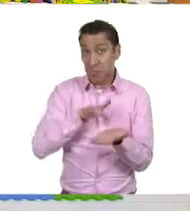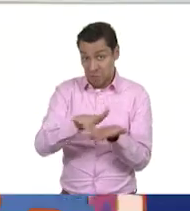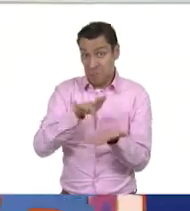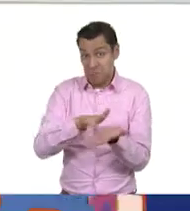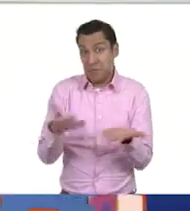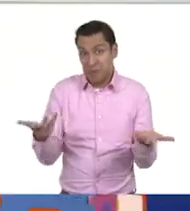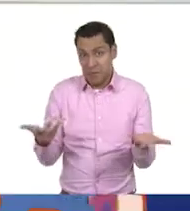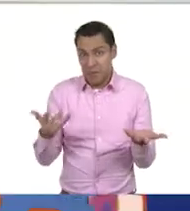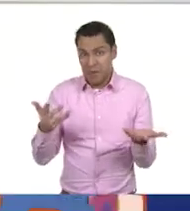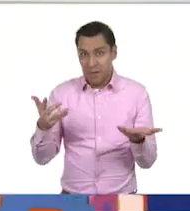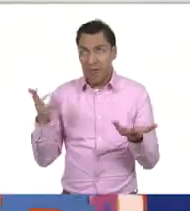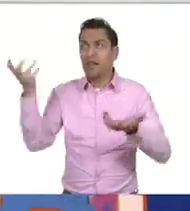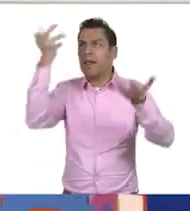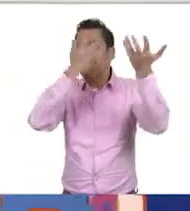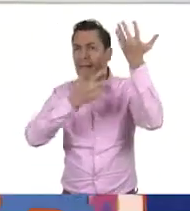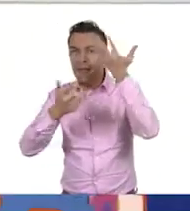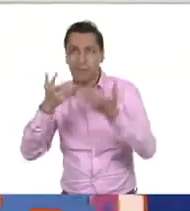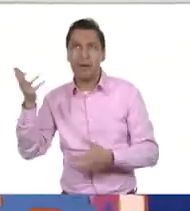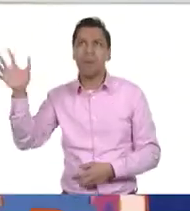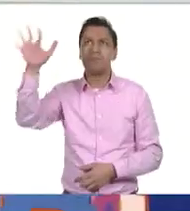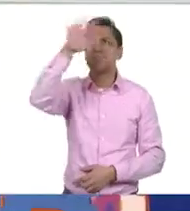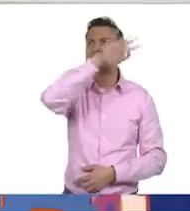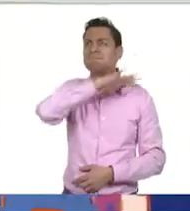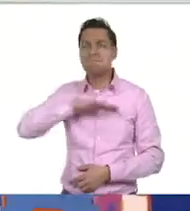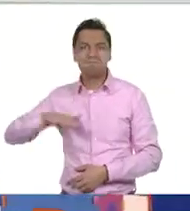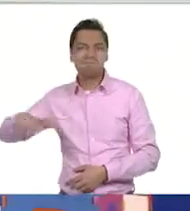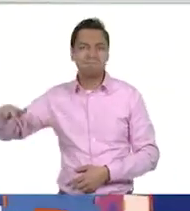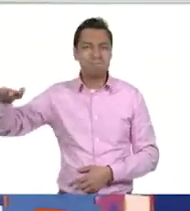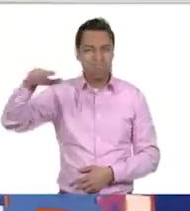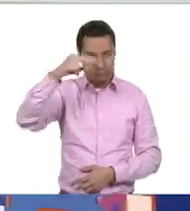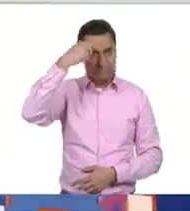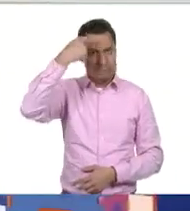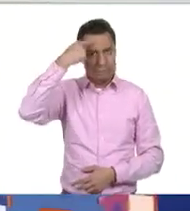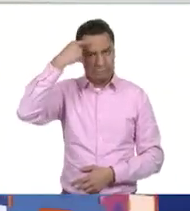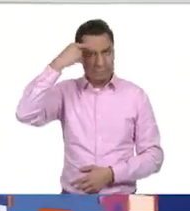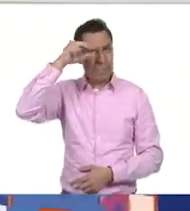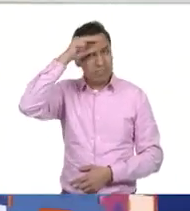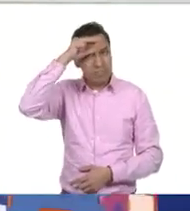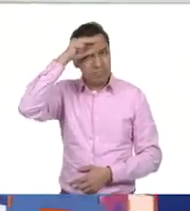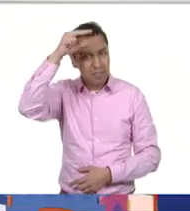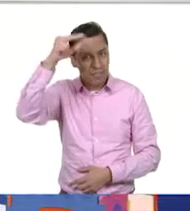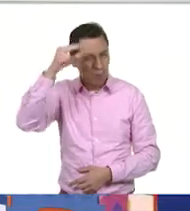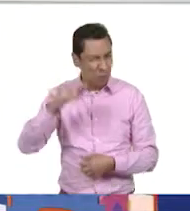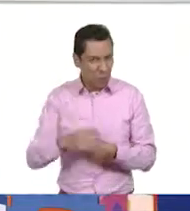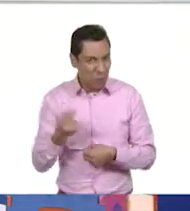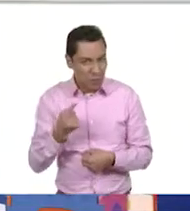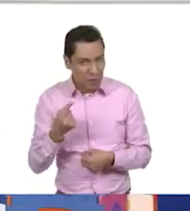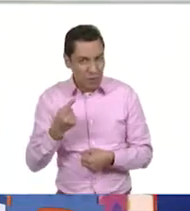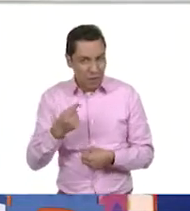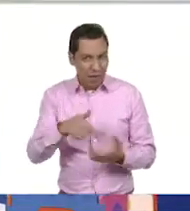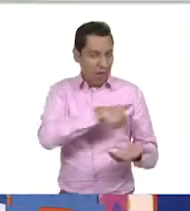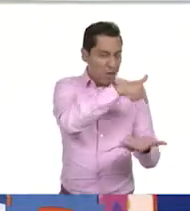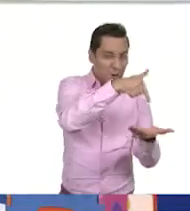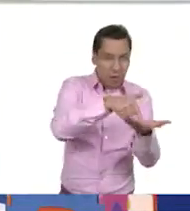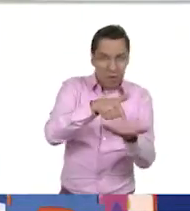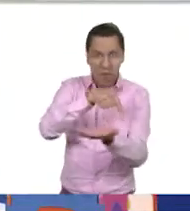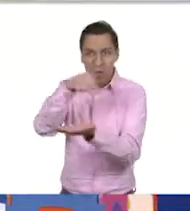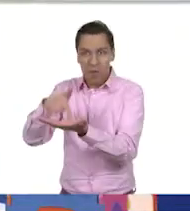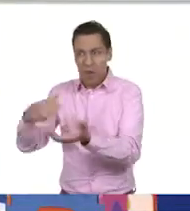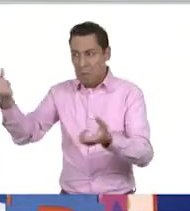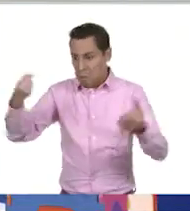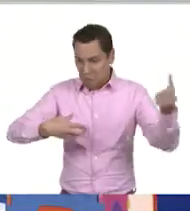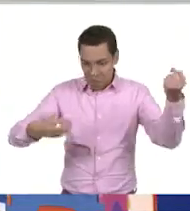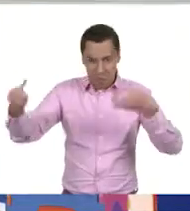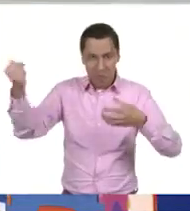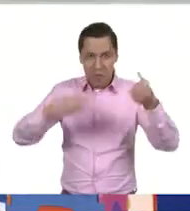además la naturaleza y el planeta es tan sabia porque nos dota a cada región de cierto tipo de alimentos